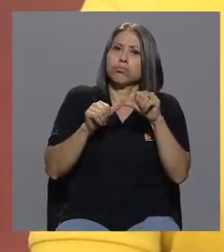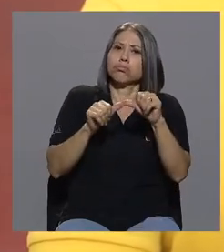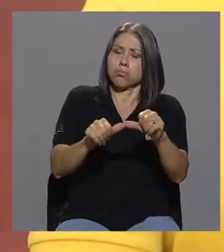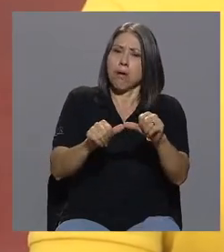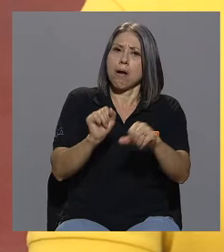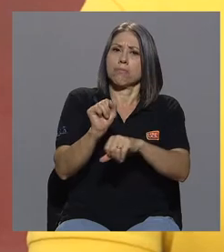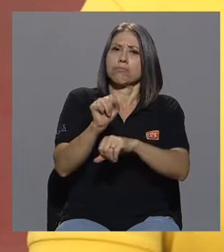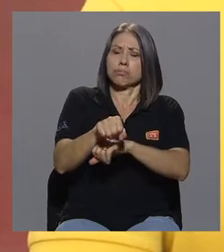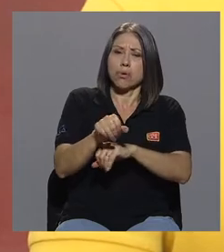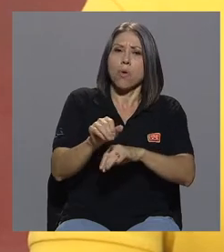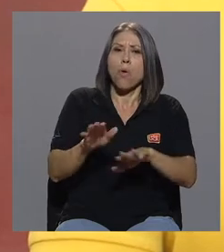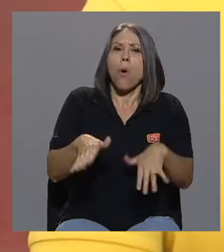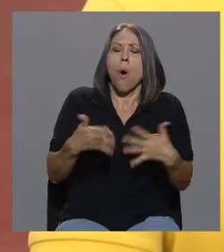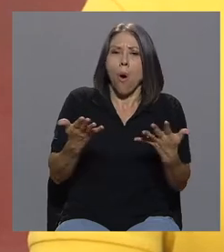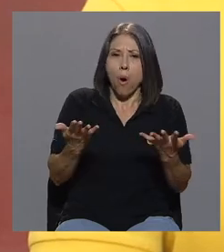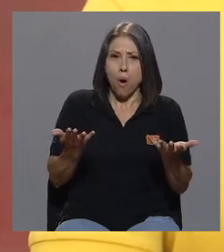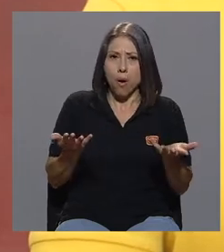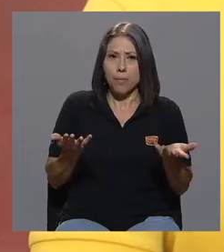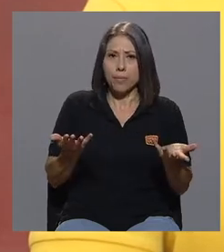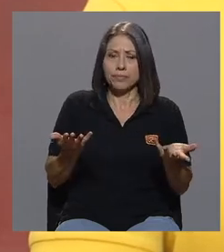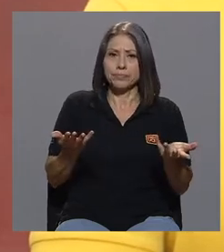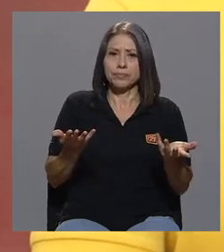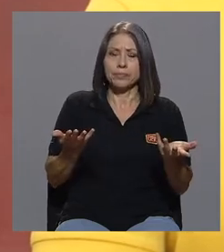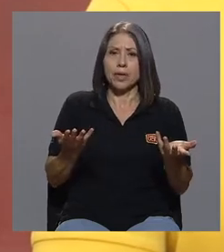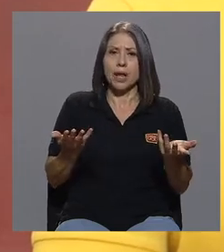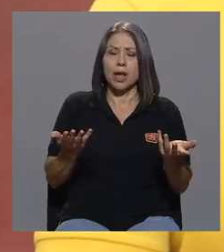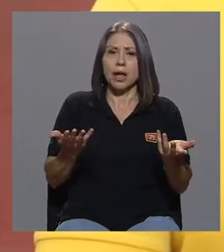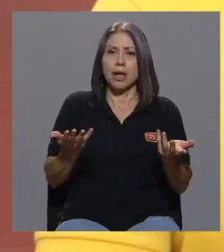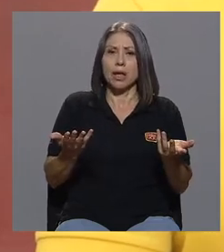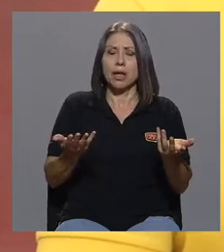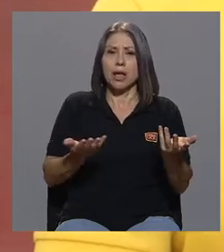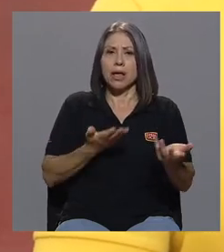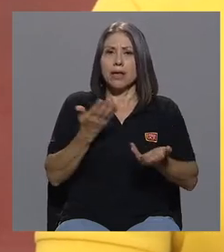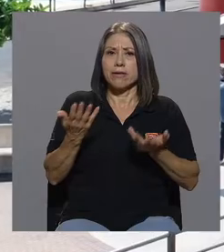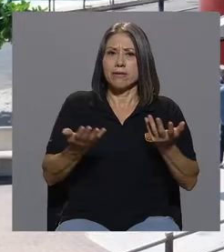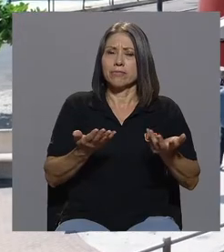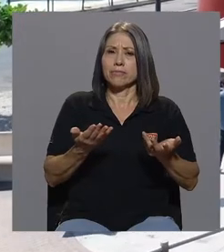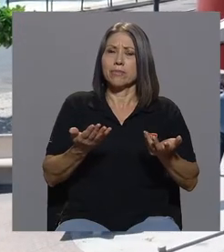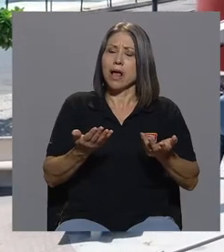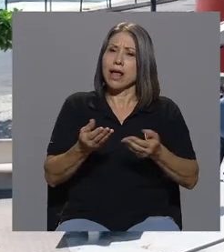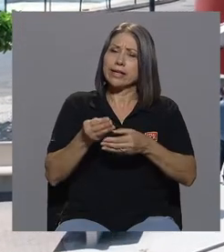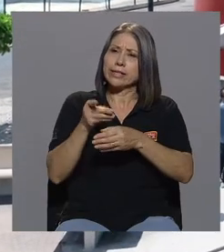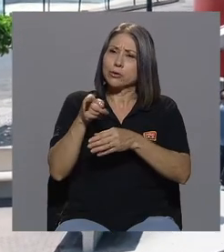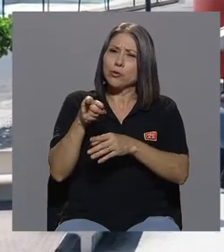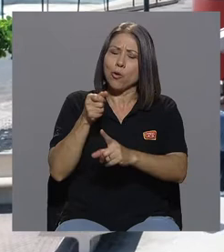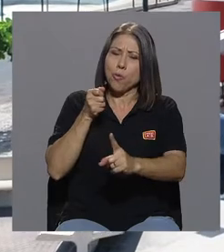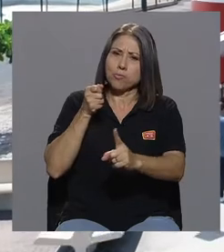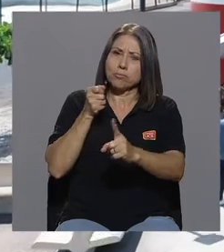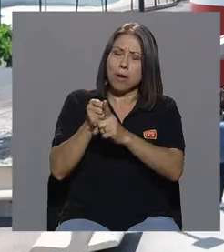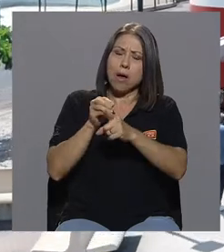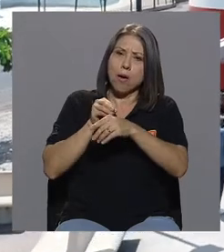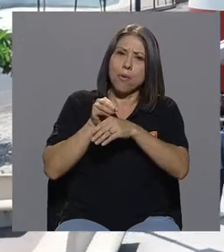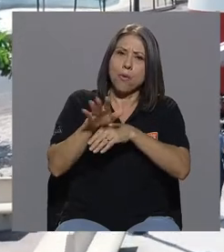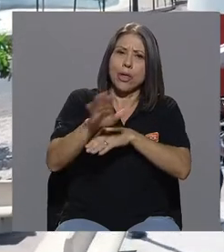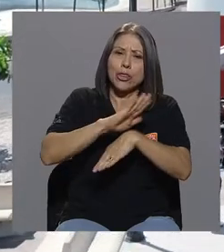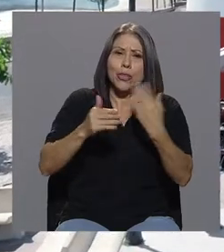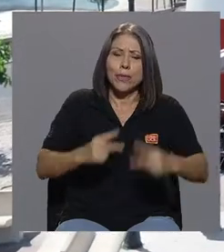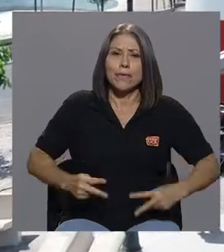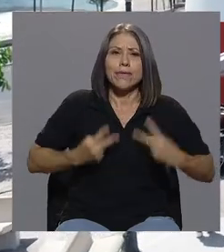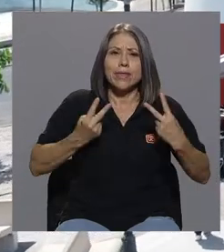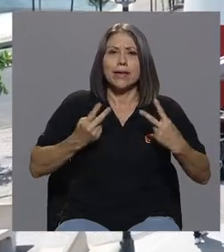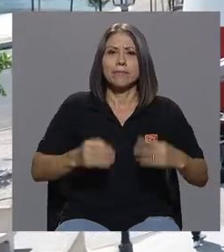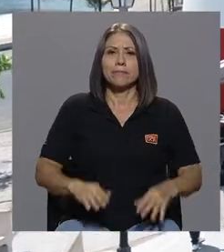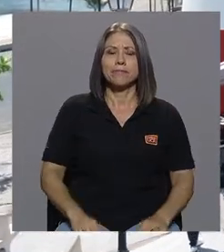también fue muy demarcarle para el resto de su vida? Bueno, bastante